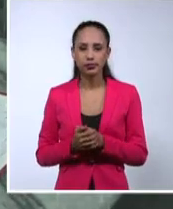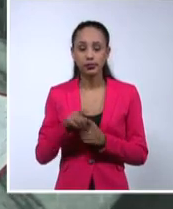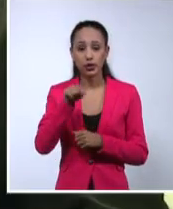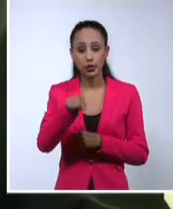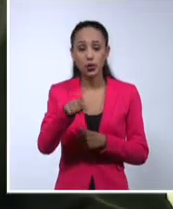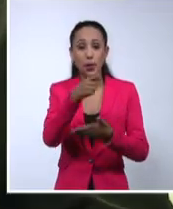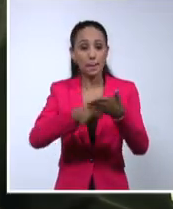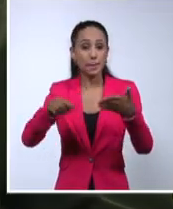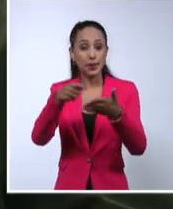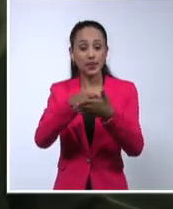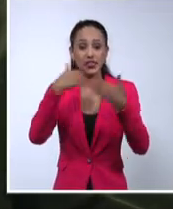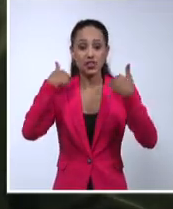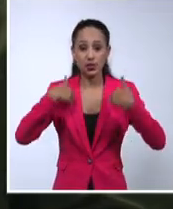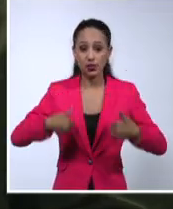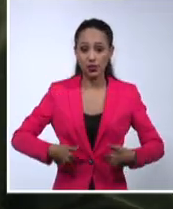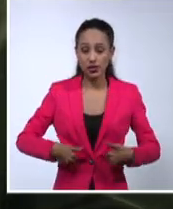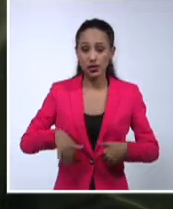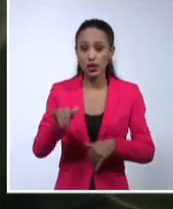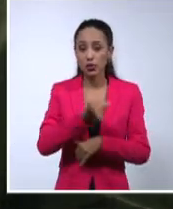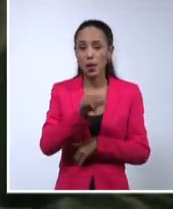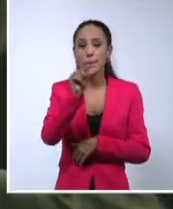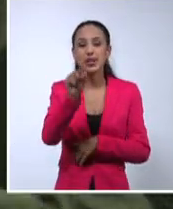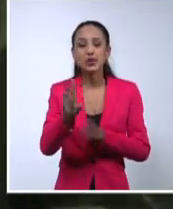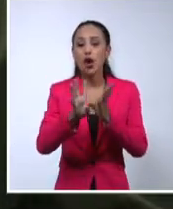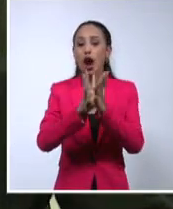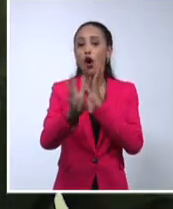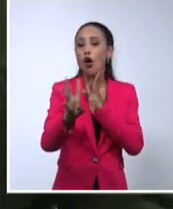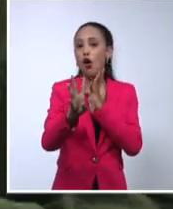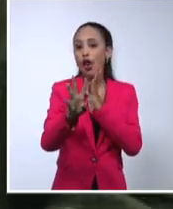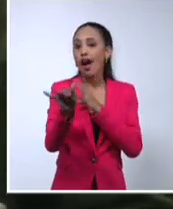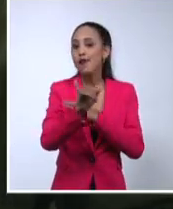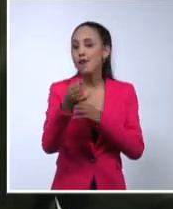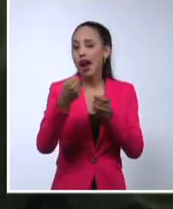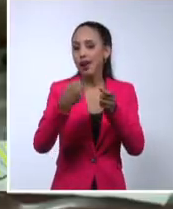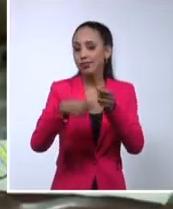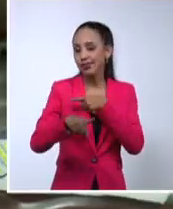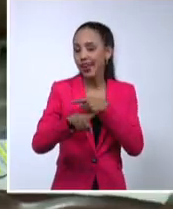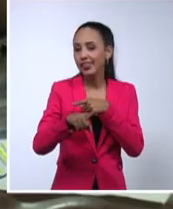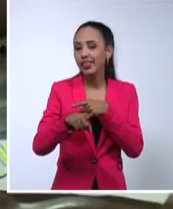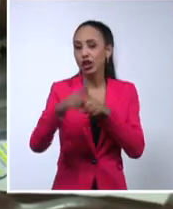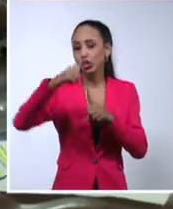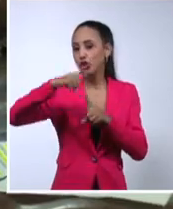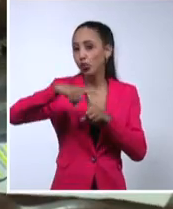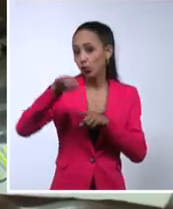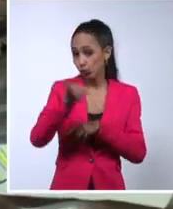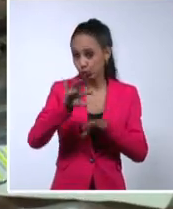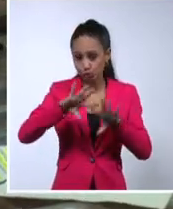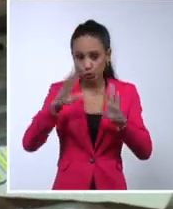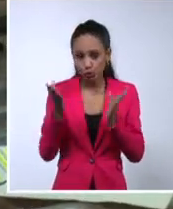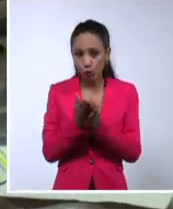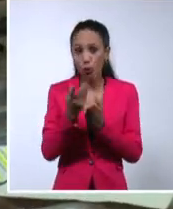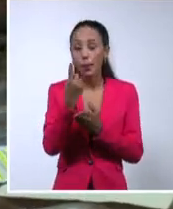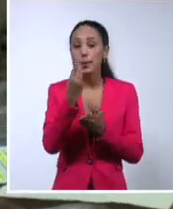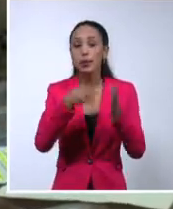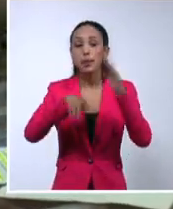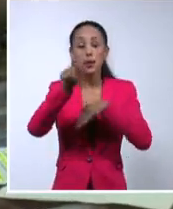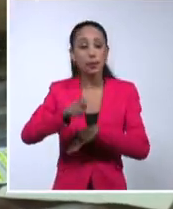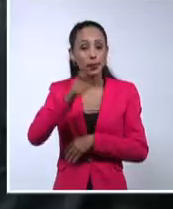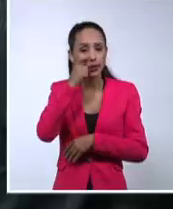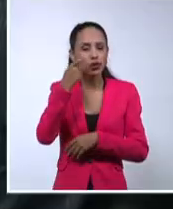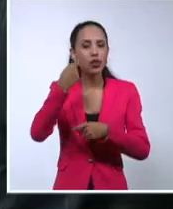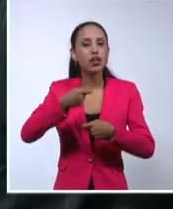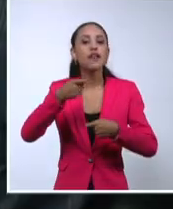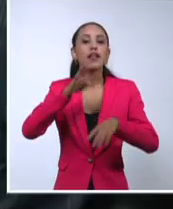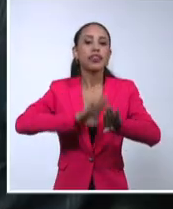Física y la lucha contra los coleros, acaparadores y revendedores. Por último, el primer ministro llamó a defender la autonomía